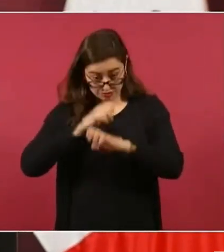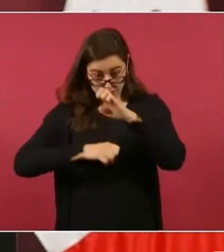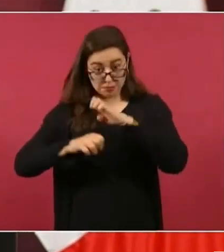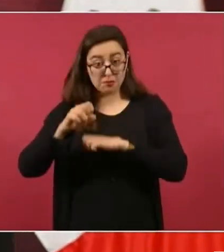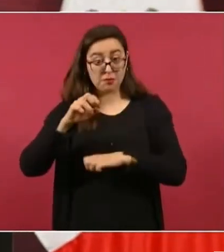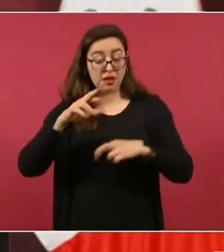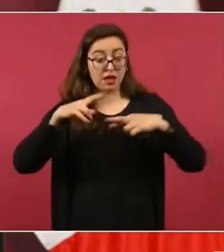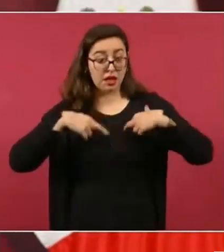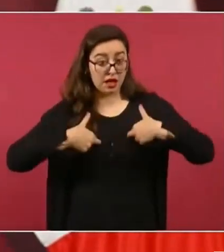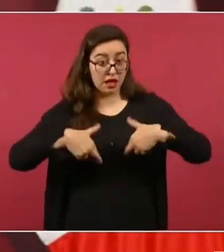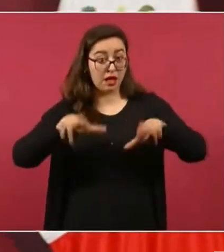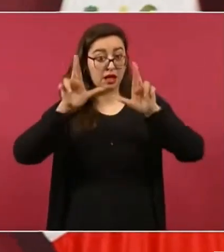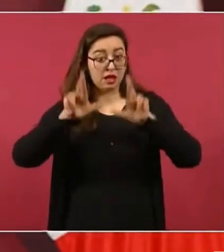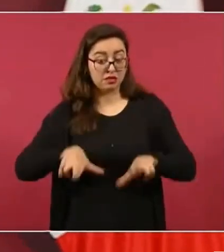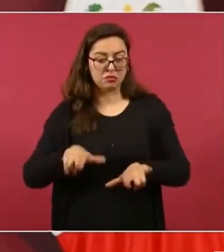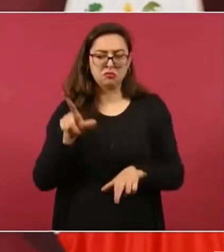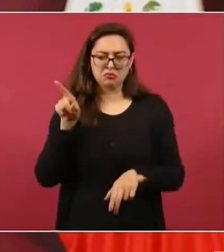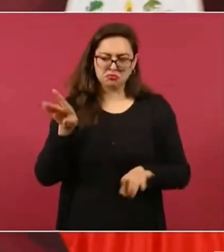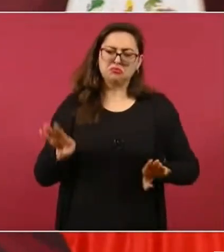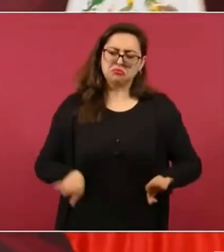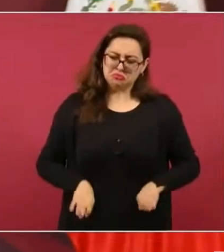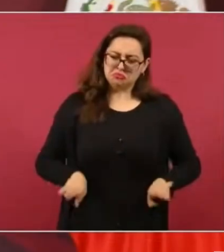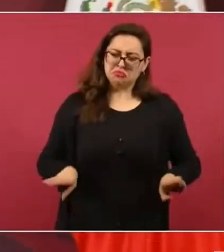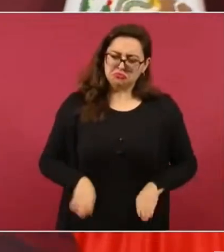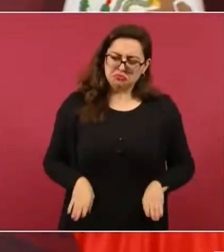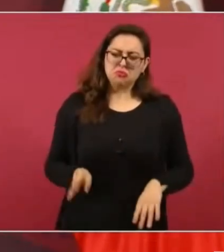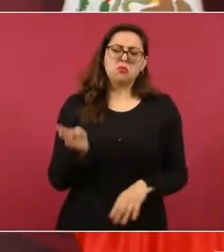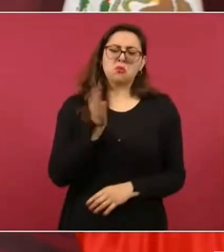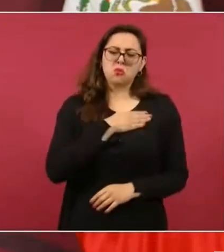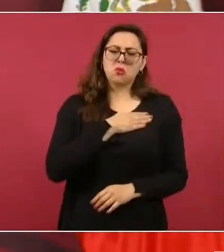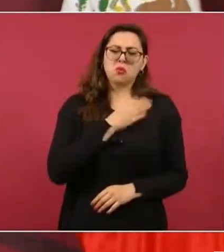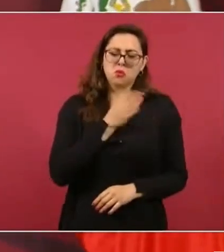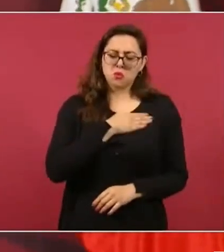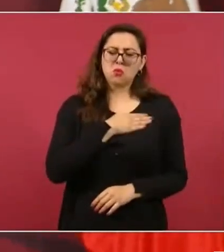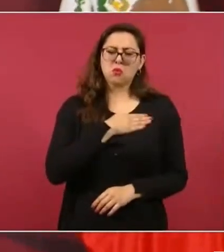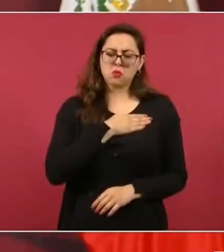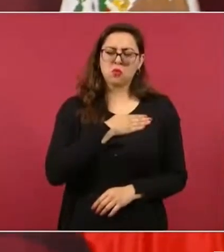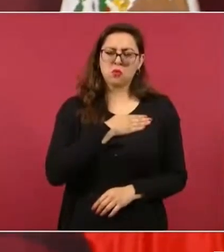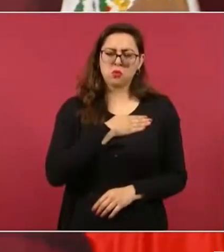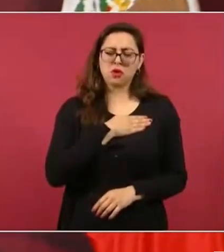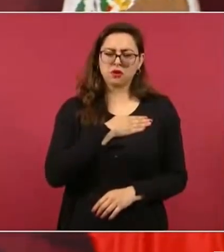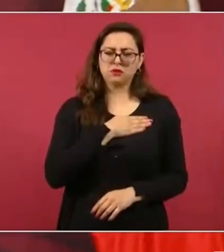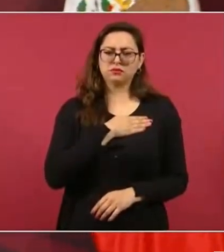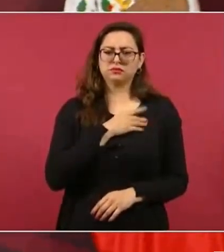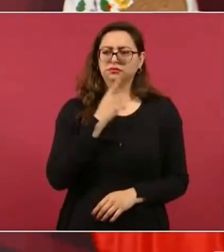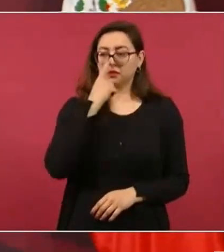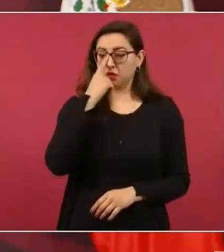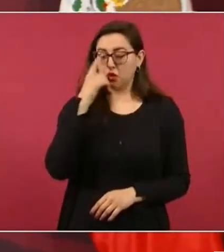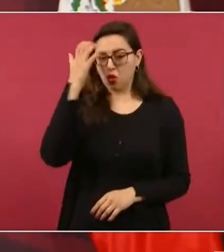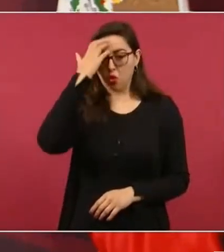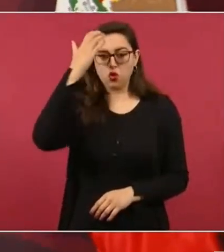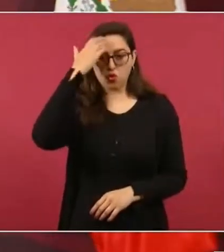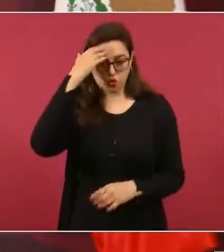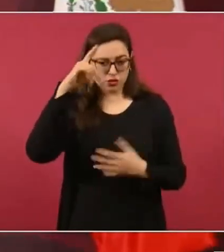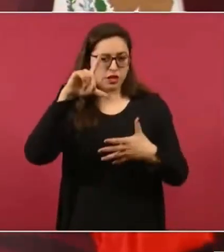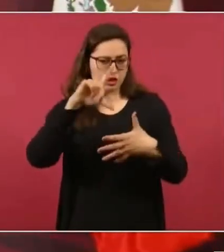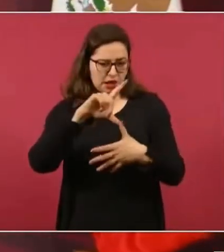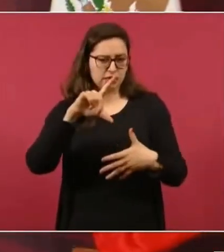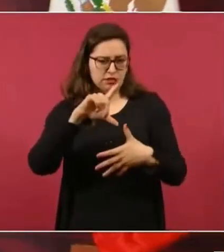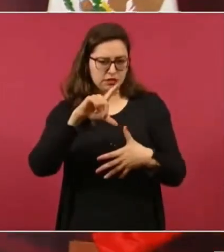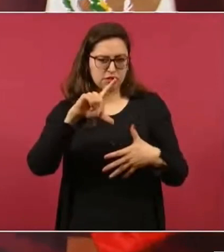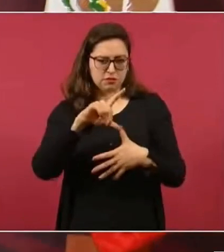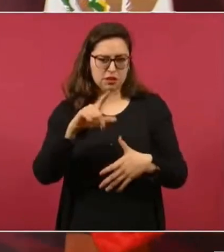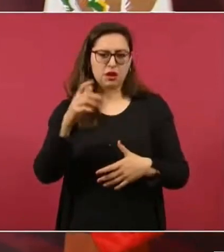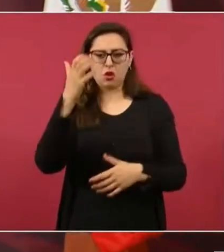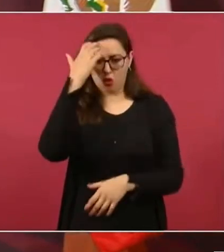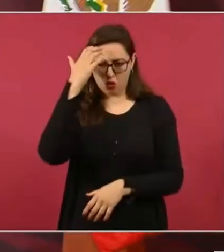una muy buena persona que había estado en América Latina, estuvo